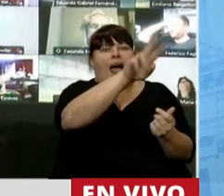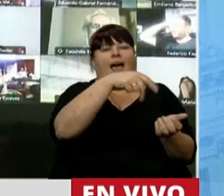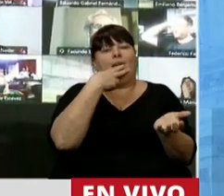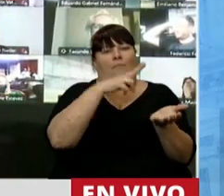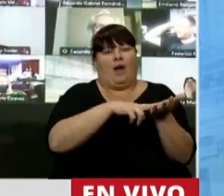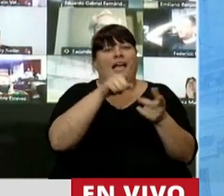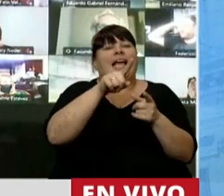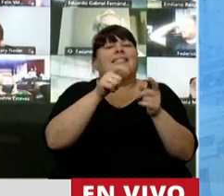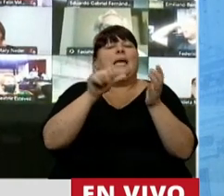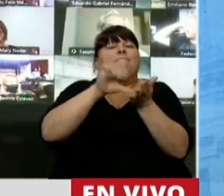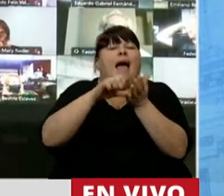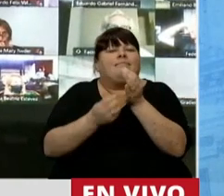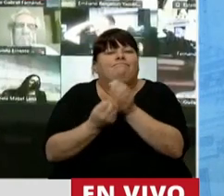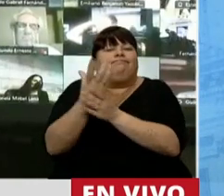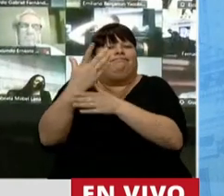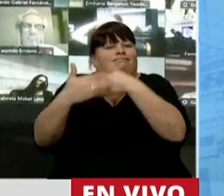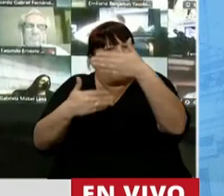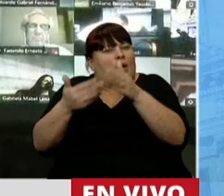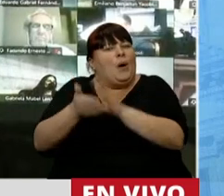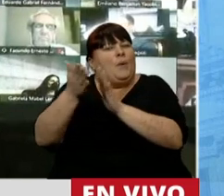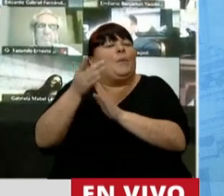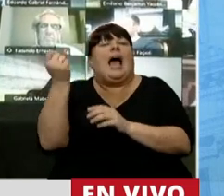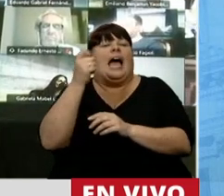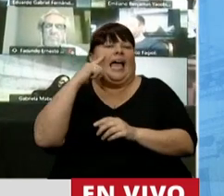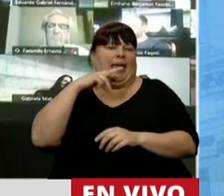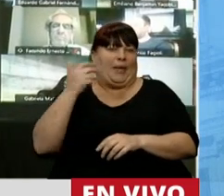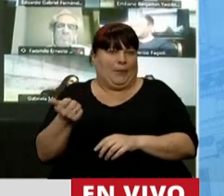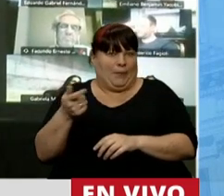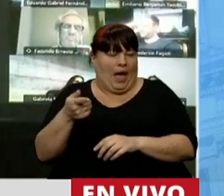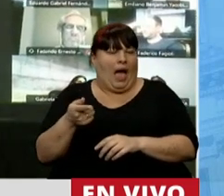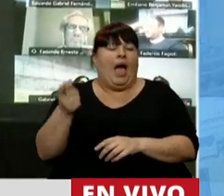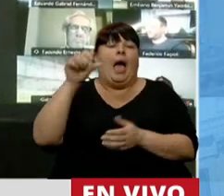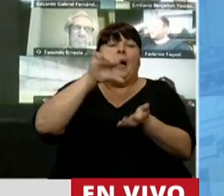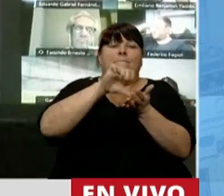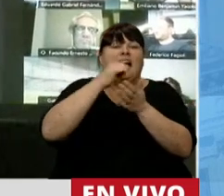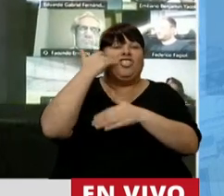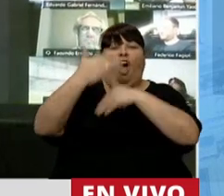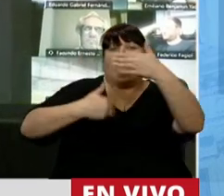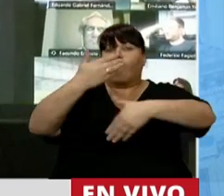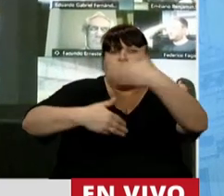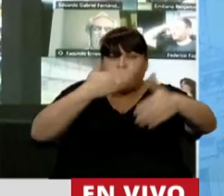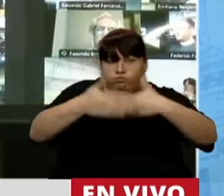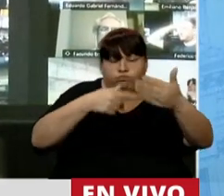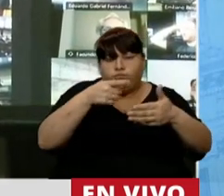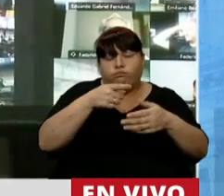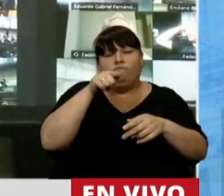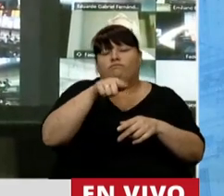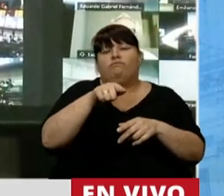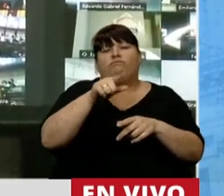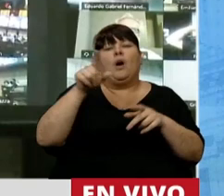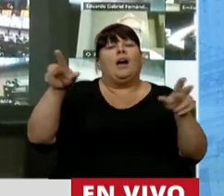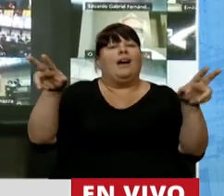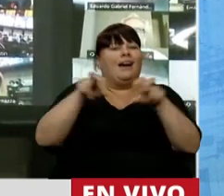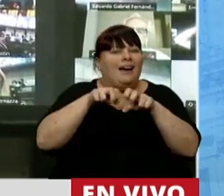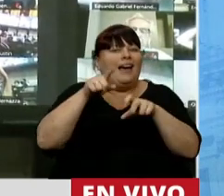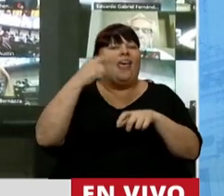Son los países emergentes, fundamentalmente van por el IVA. Y en los países desarrollados, los ingresos